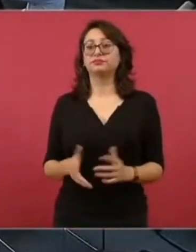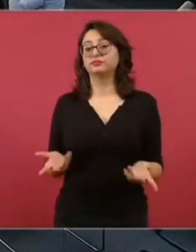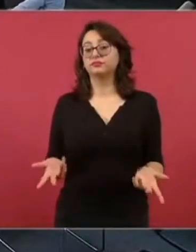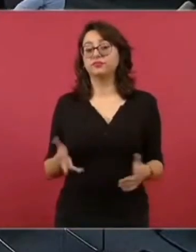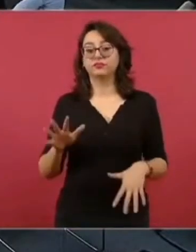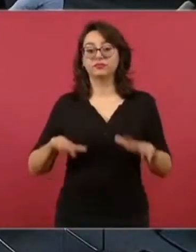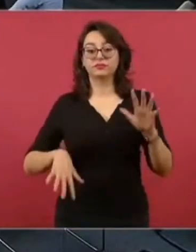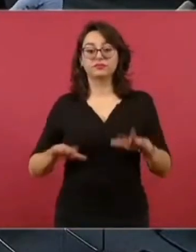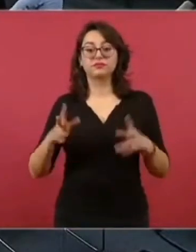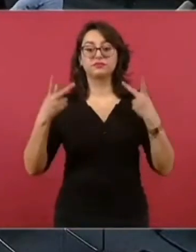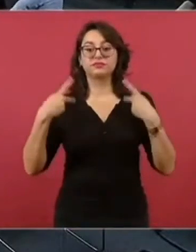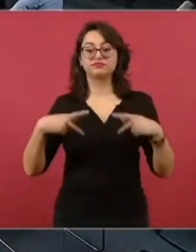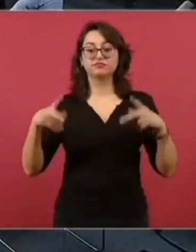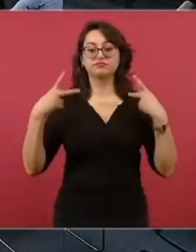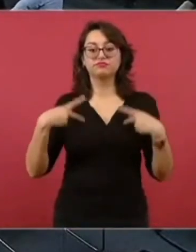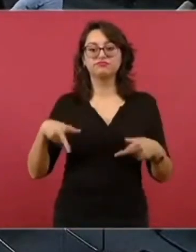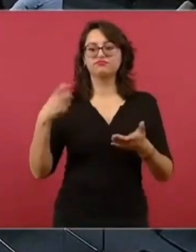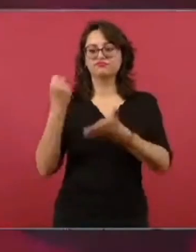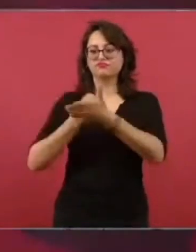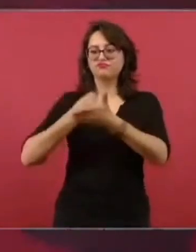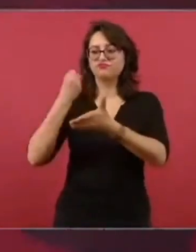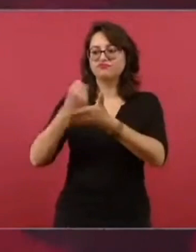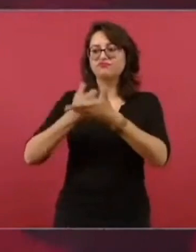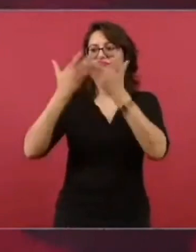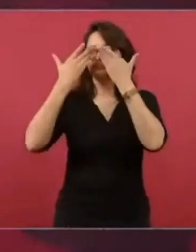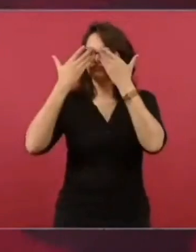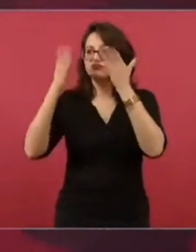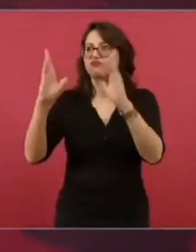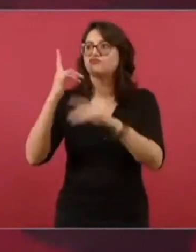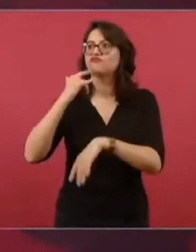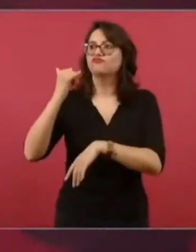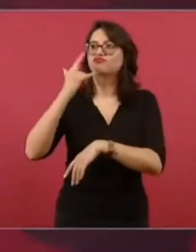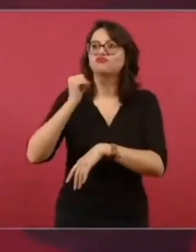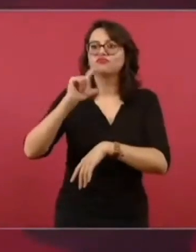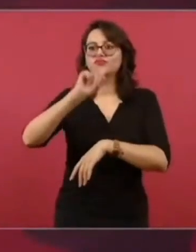progresista que se vuelve conservadora, así también